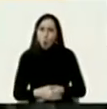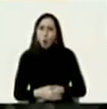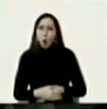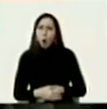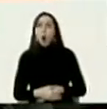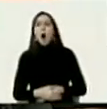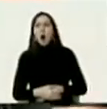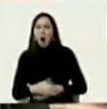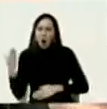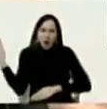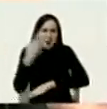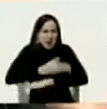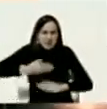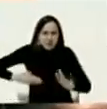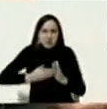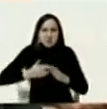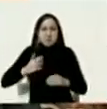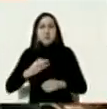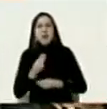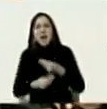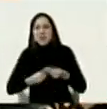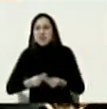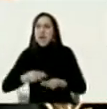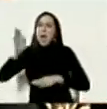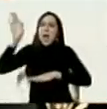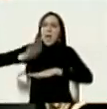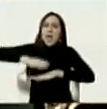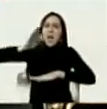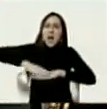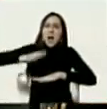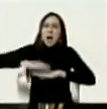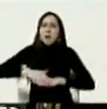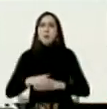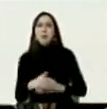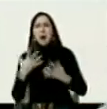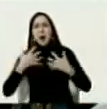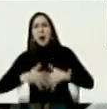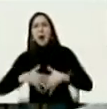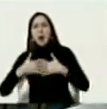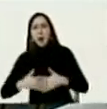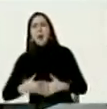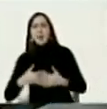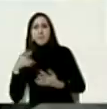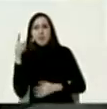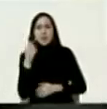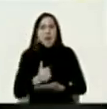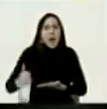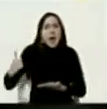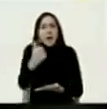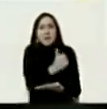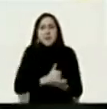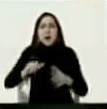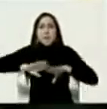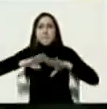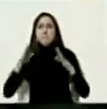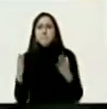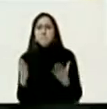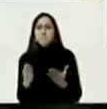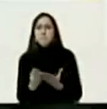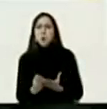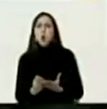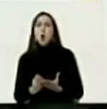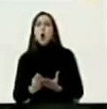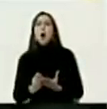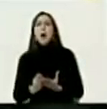sanciones contra Venezuela llamar a las empresas farmacéuticas del mundo y amenazarlas y